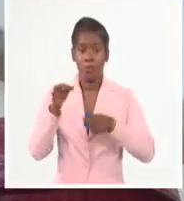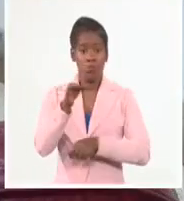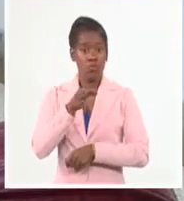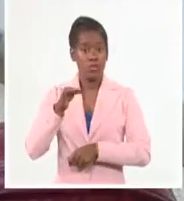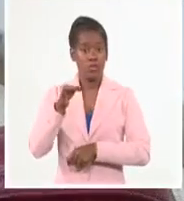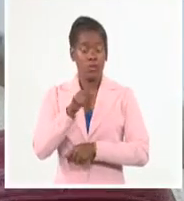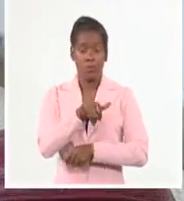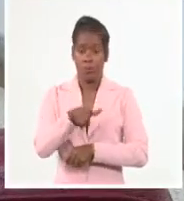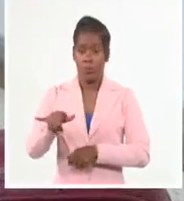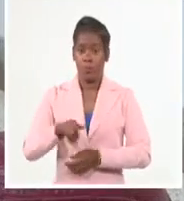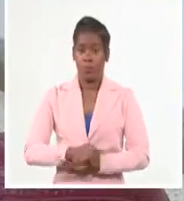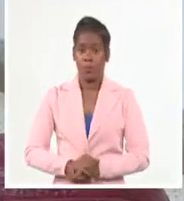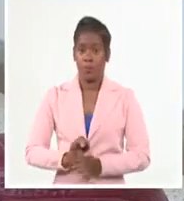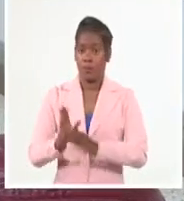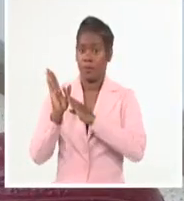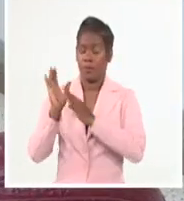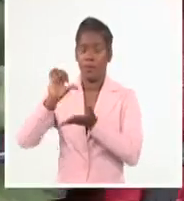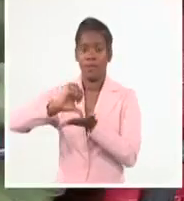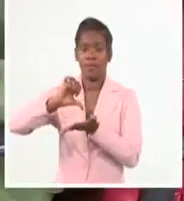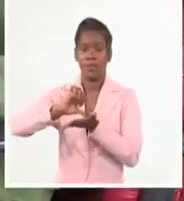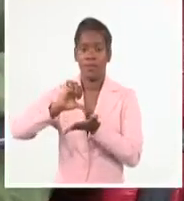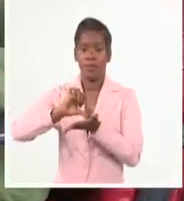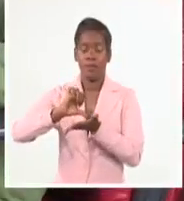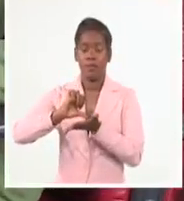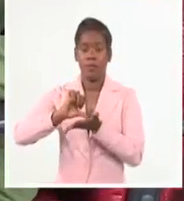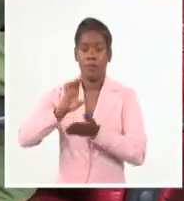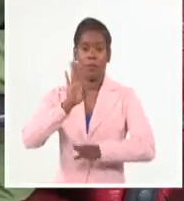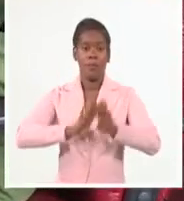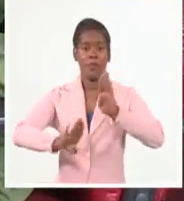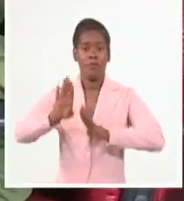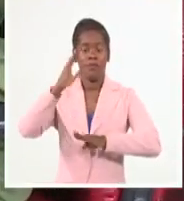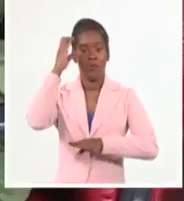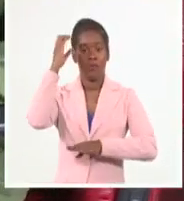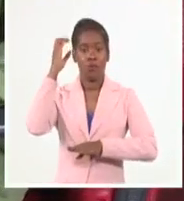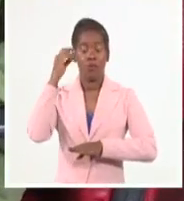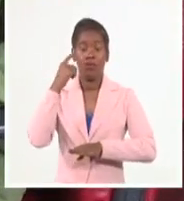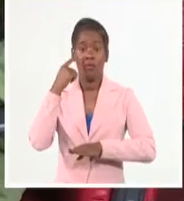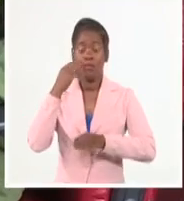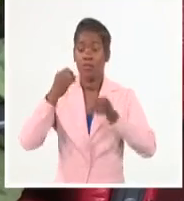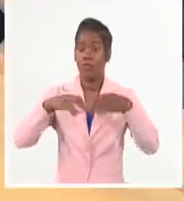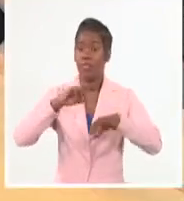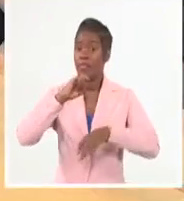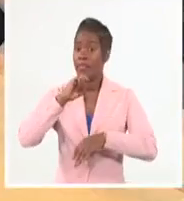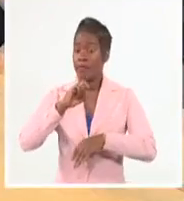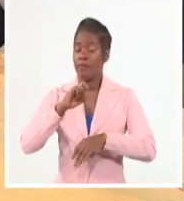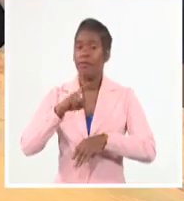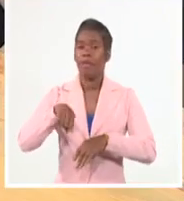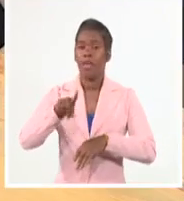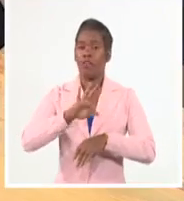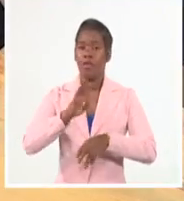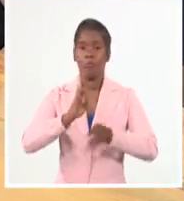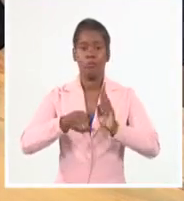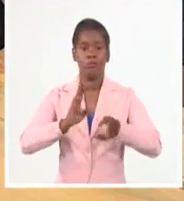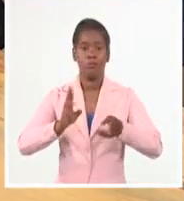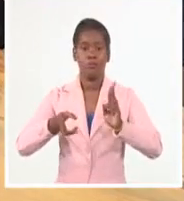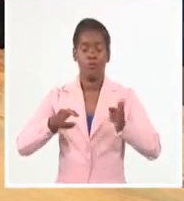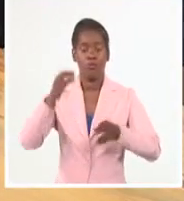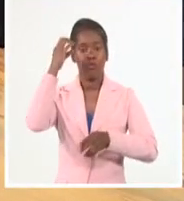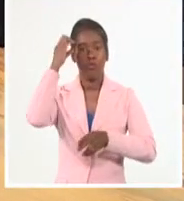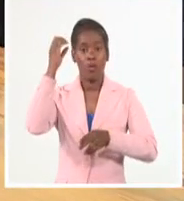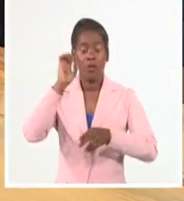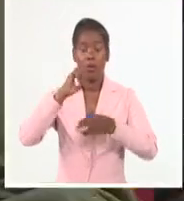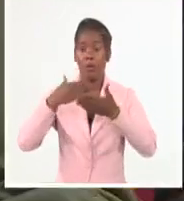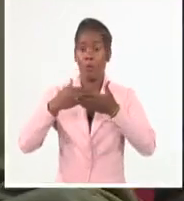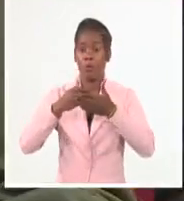Desde el Centro de Dirección del Consejo de Defensa Nacional para Situaciones de Desastres se activan los órganos de trabajo y el Consejo de Defensa